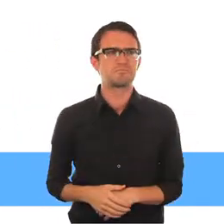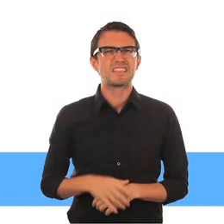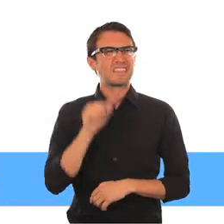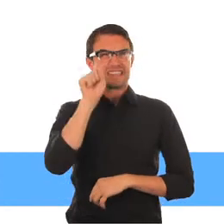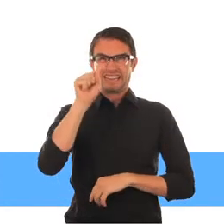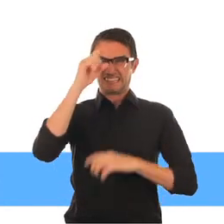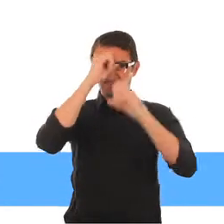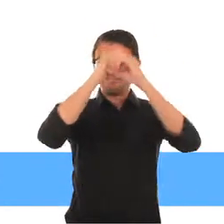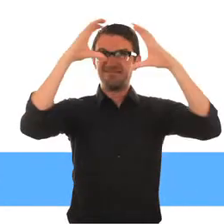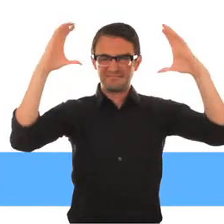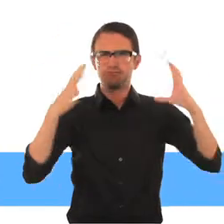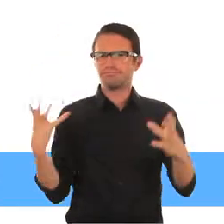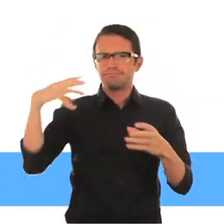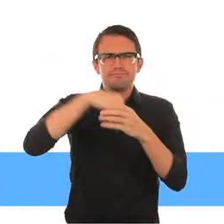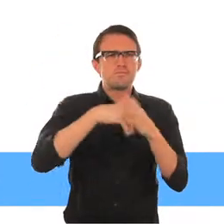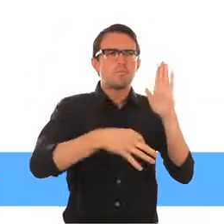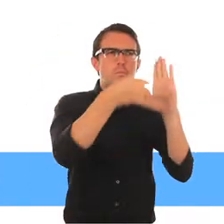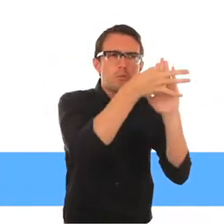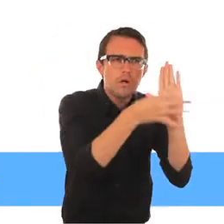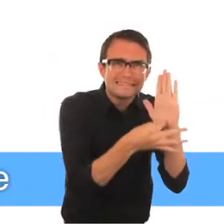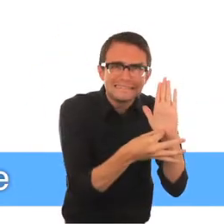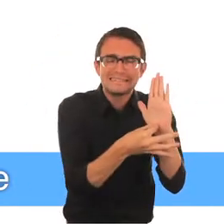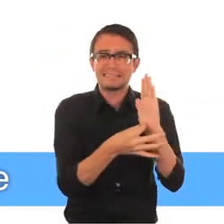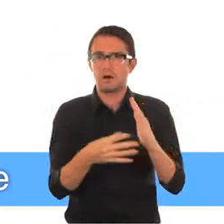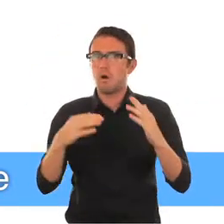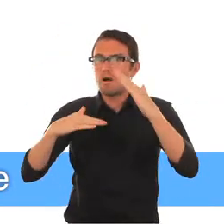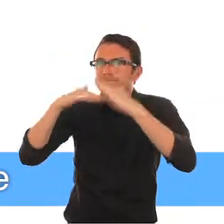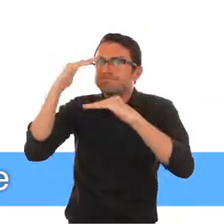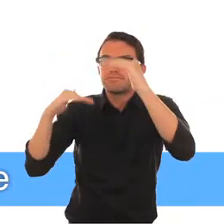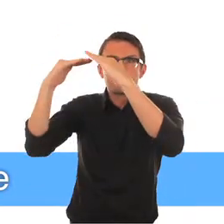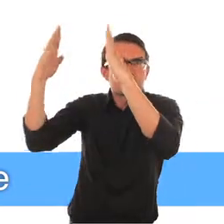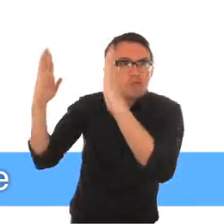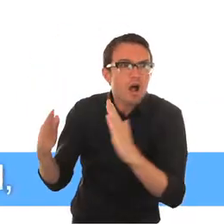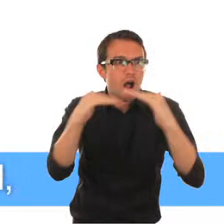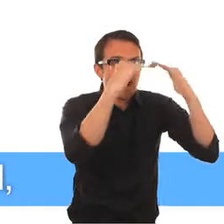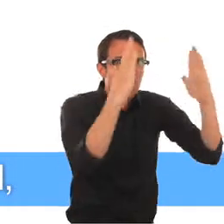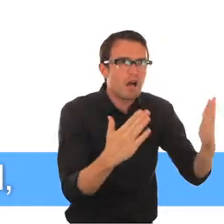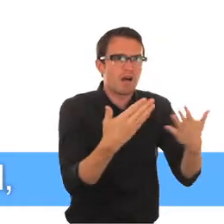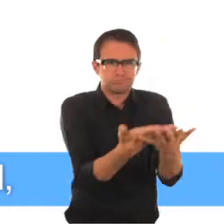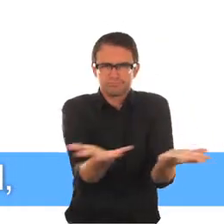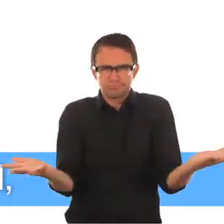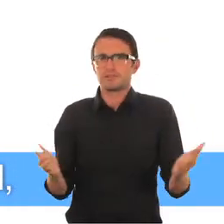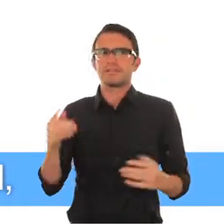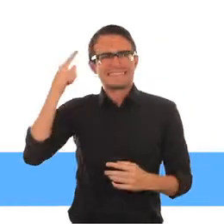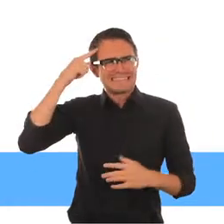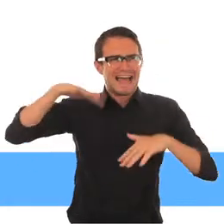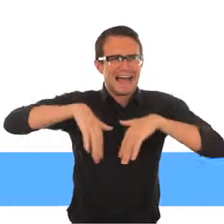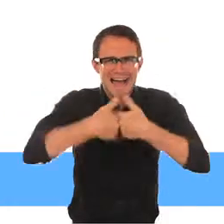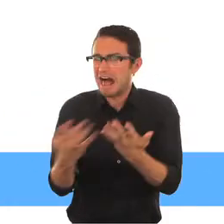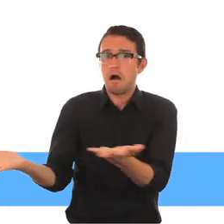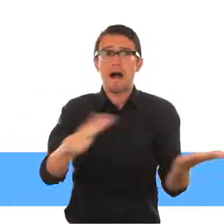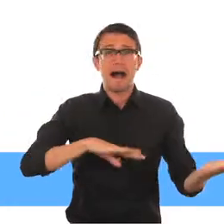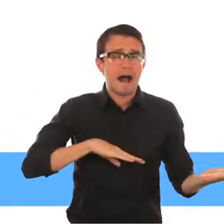diseñamos ya sea una política o un producto puede ser usado por el mayor número posible de personas independiente de su edad, capacidad o